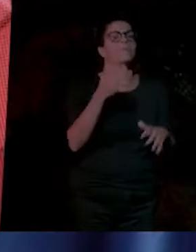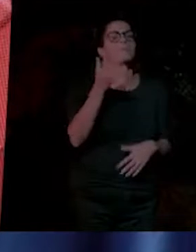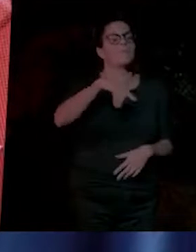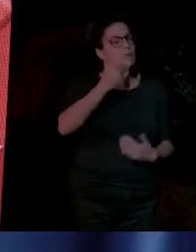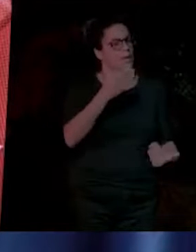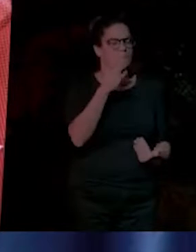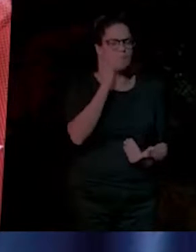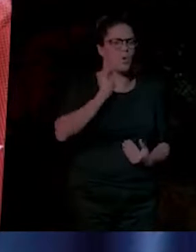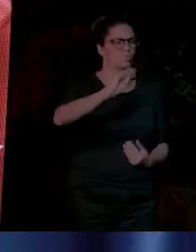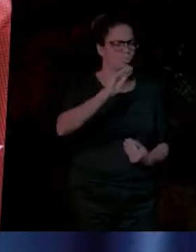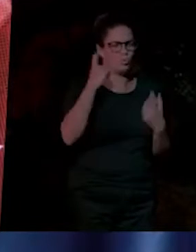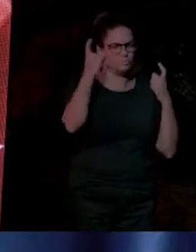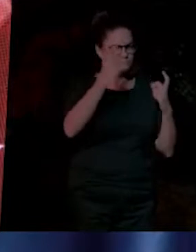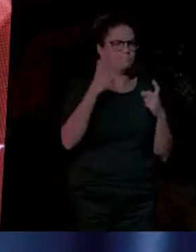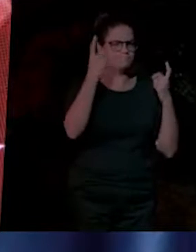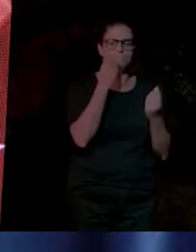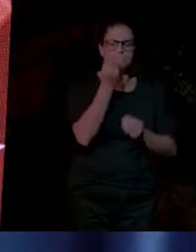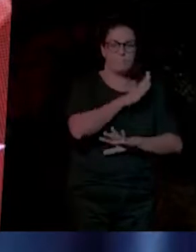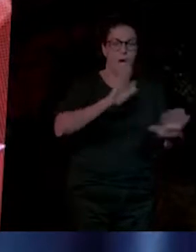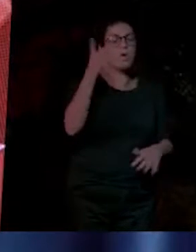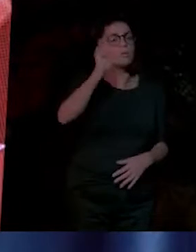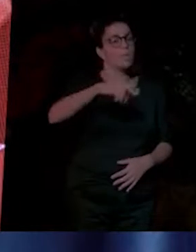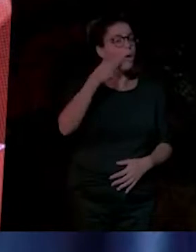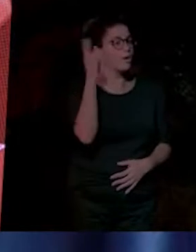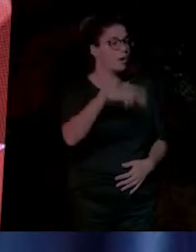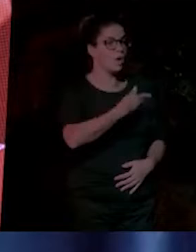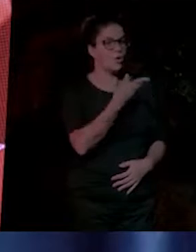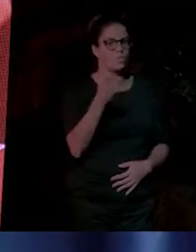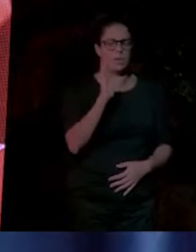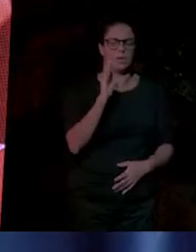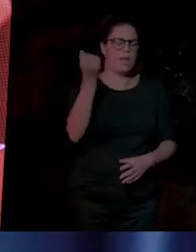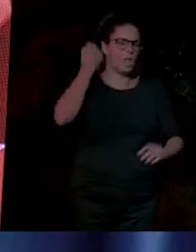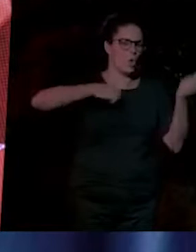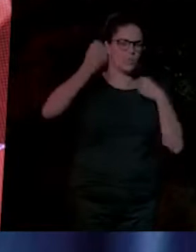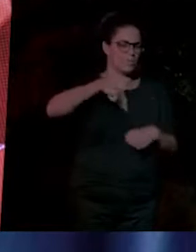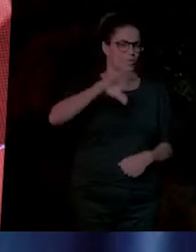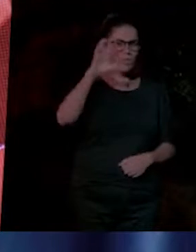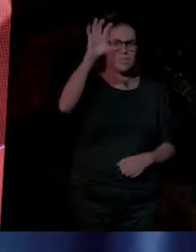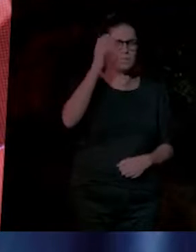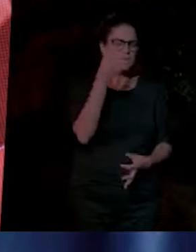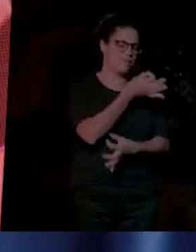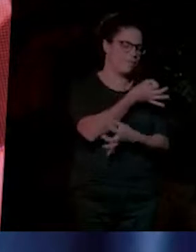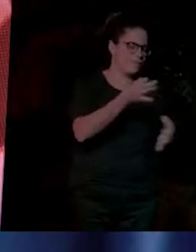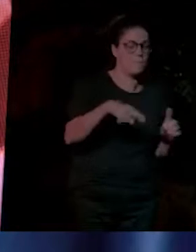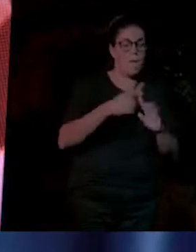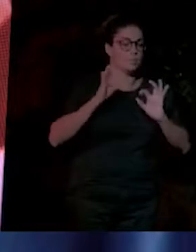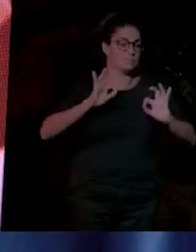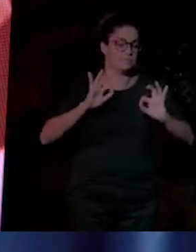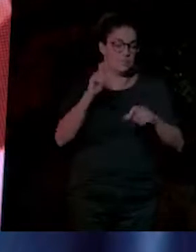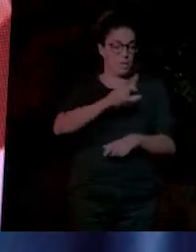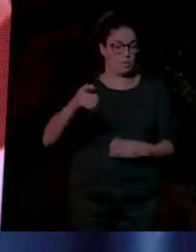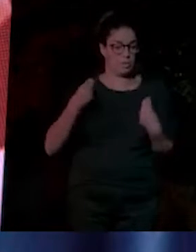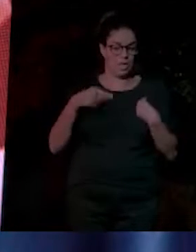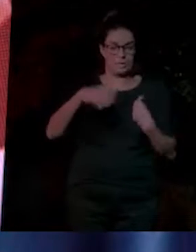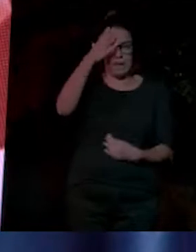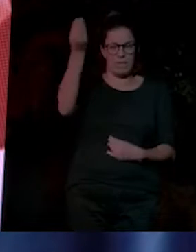Y también quiero reconocer el comportamiento ejemplar de la llevanía de este país y, por supuesto, la de Lanzarote, que nos han dado